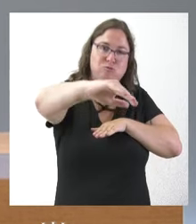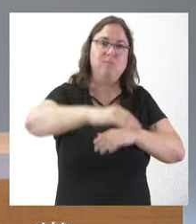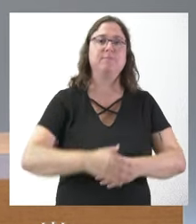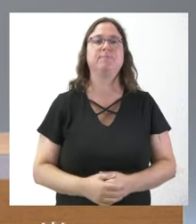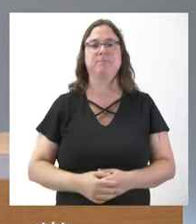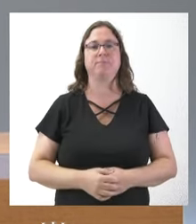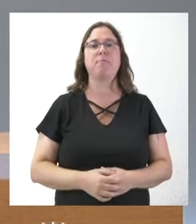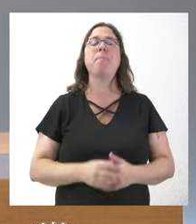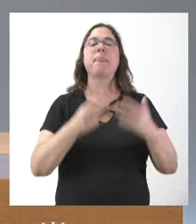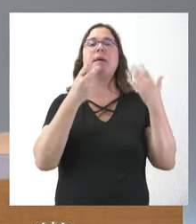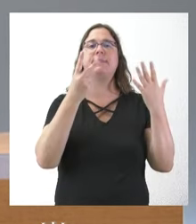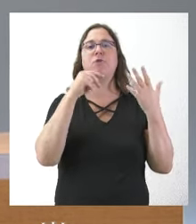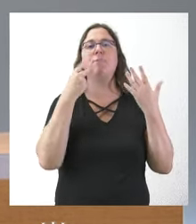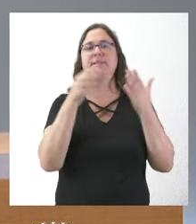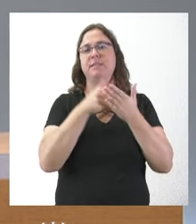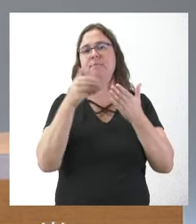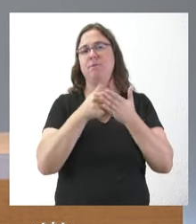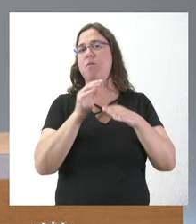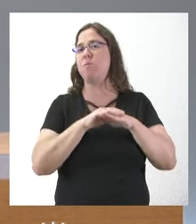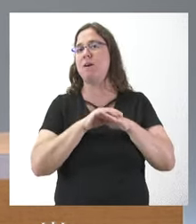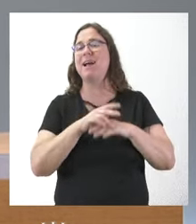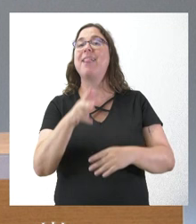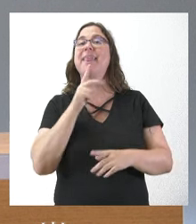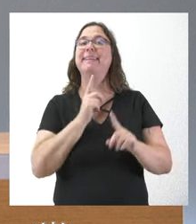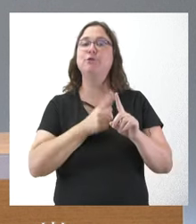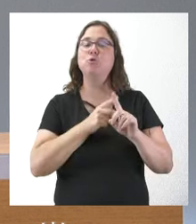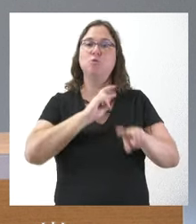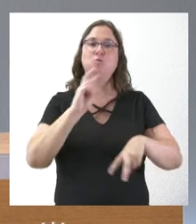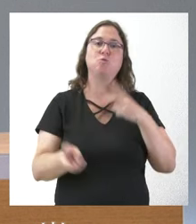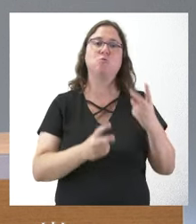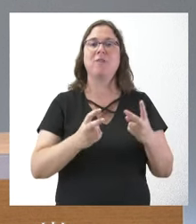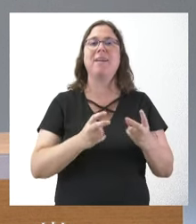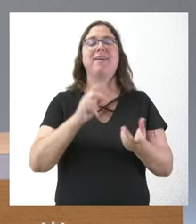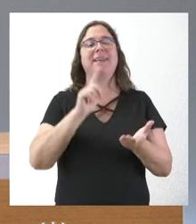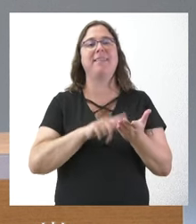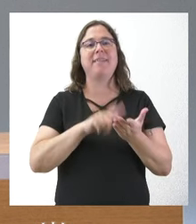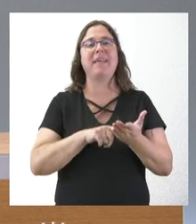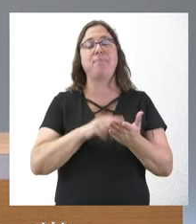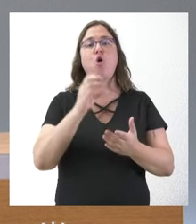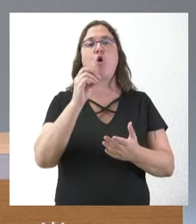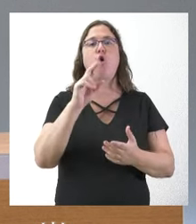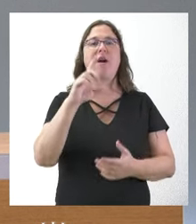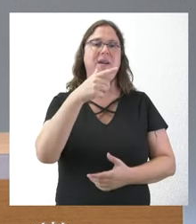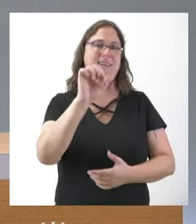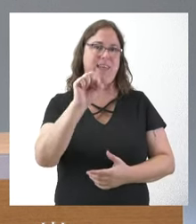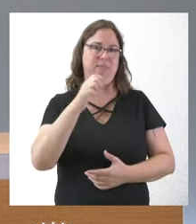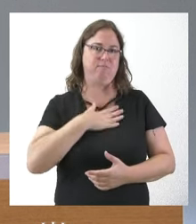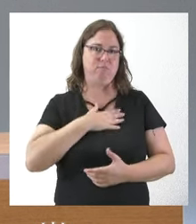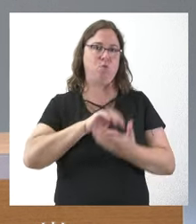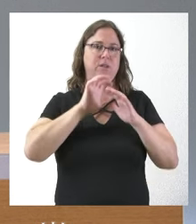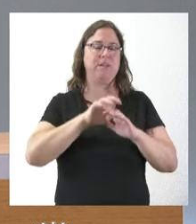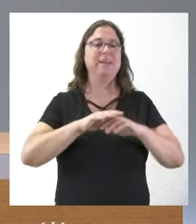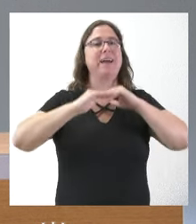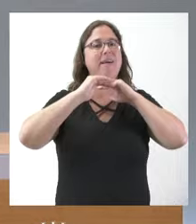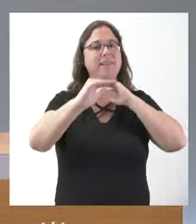7,7 millones para renovar los derechos de uso y actualización de las licencias de productos Oracle de la Junta de Castilla y León. mantener la